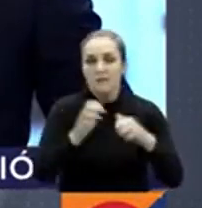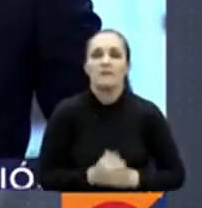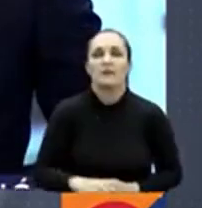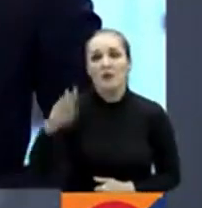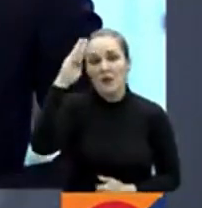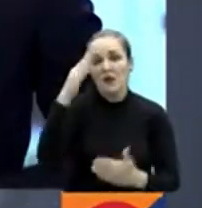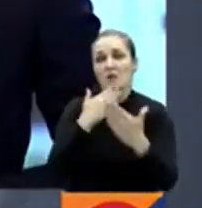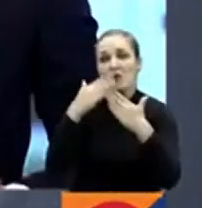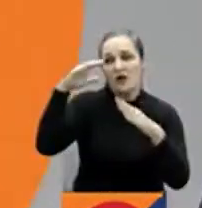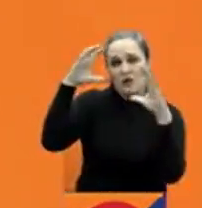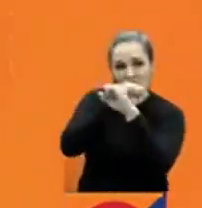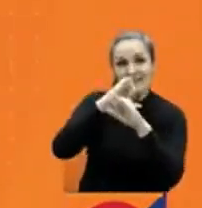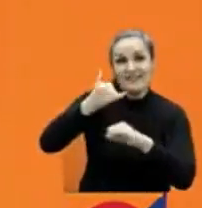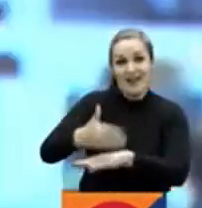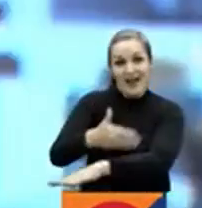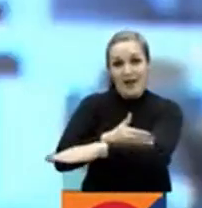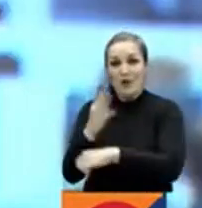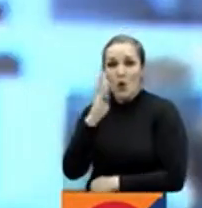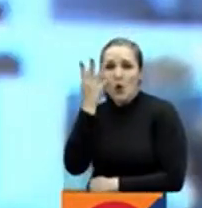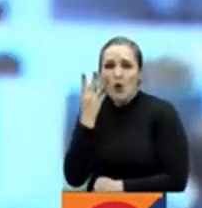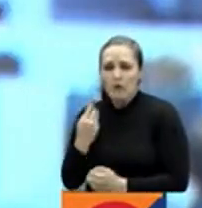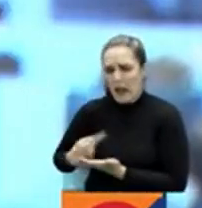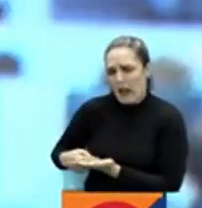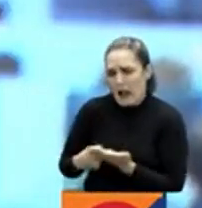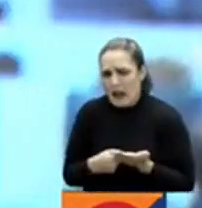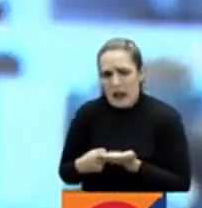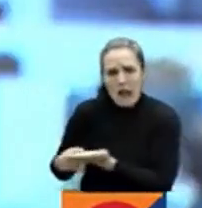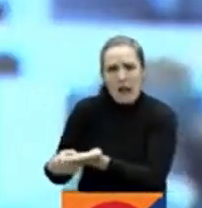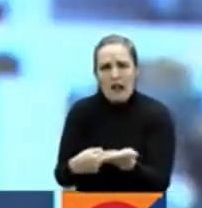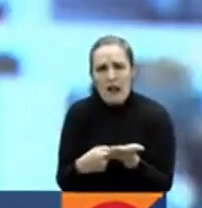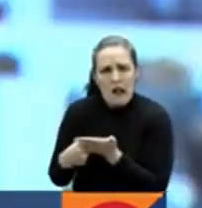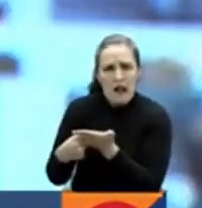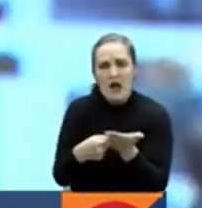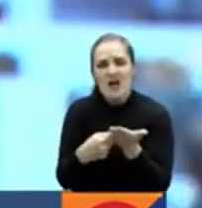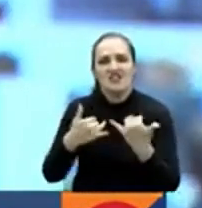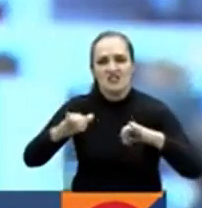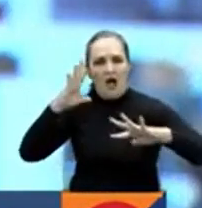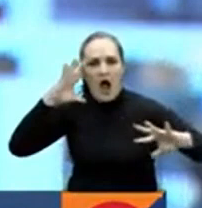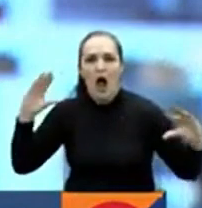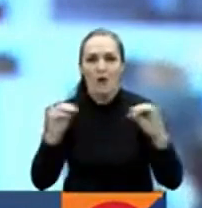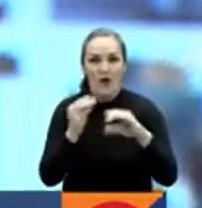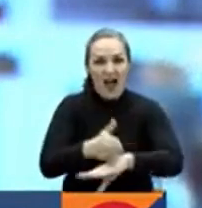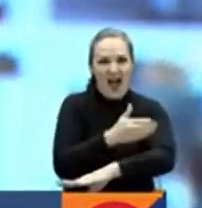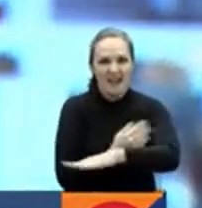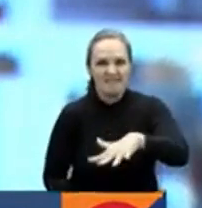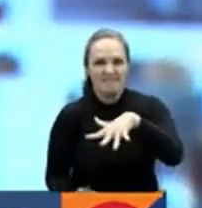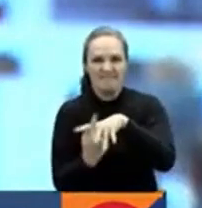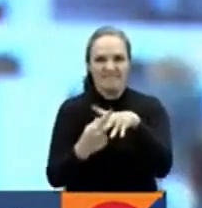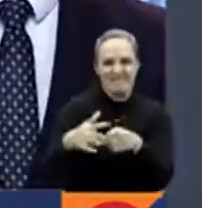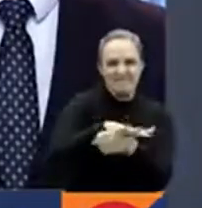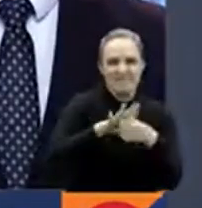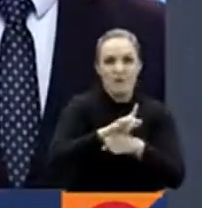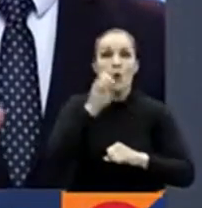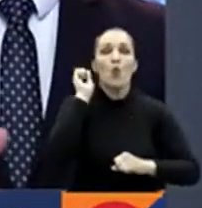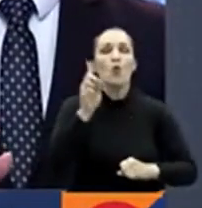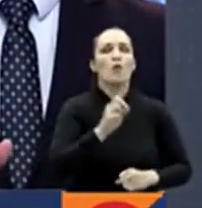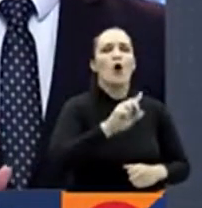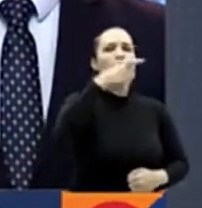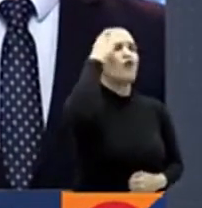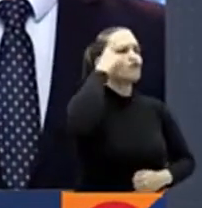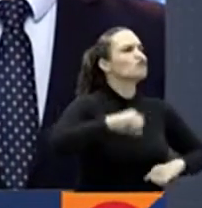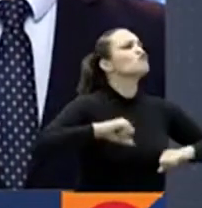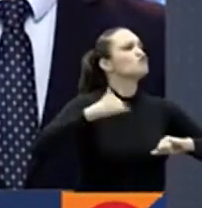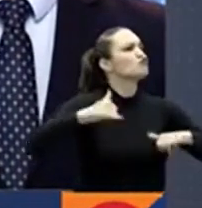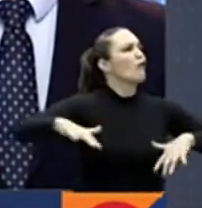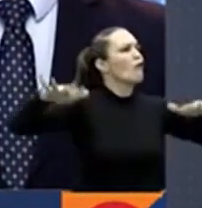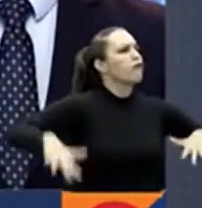Buenas noches. Fueron cuatro días de conversaciones en los que las partes superaron la llamada crisis que se había generado por el anuncio de un cese al fuego bilateral. Hoy